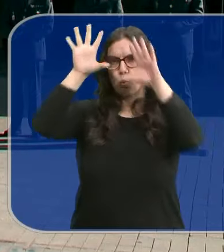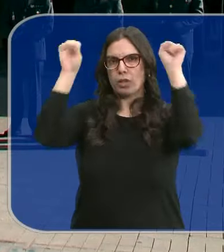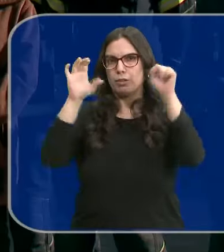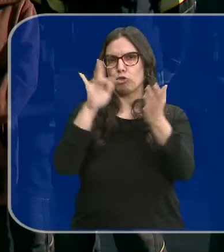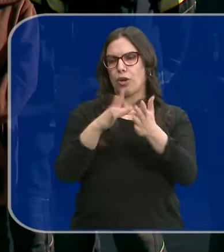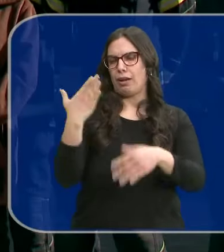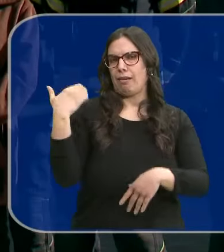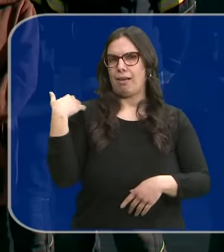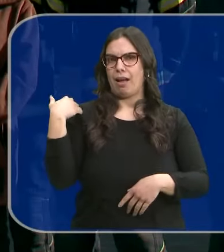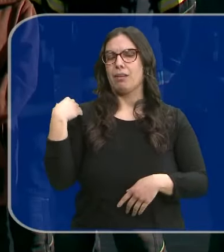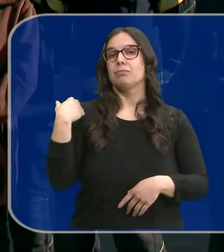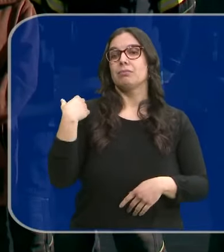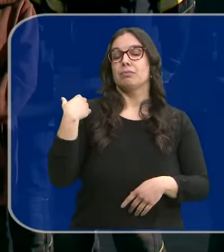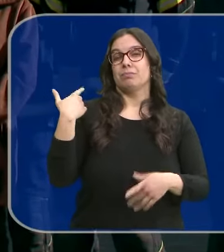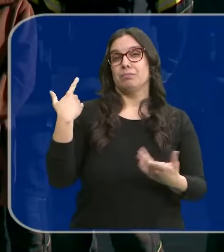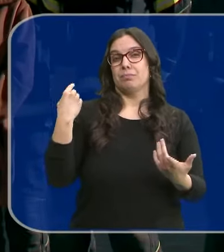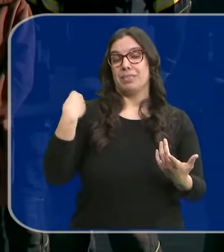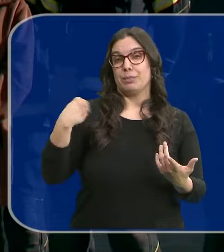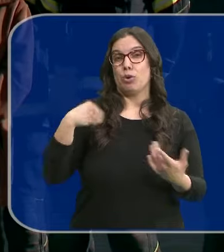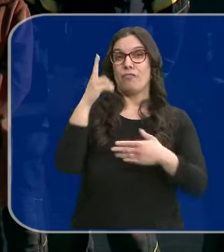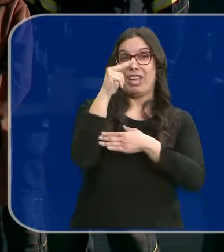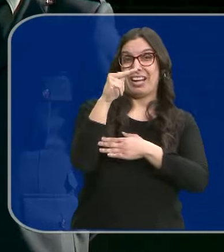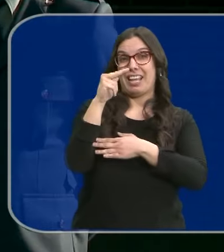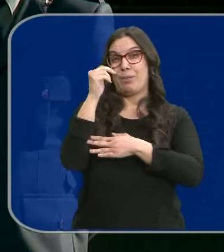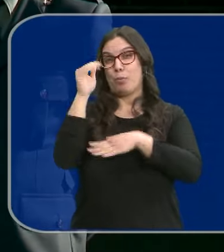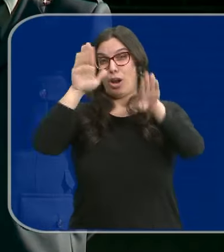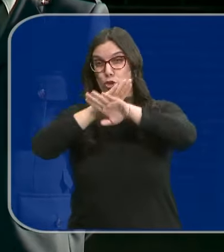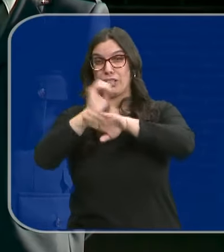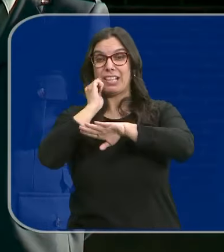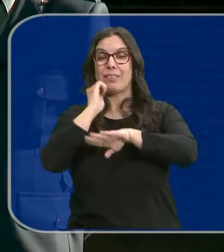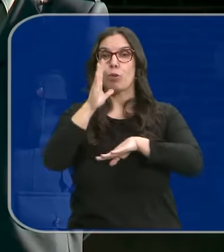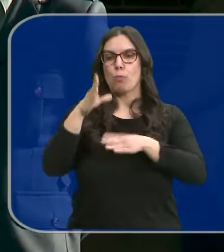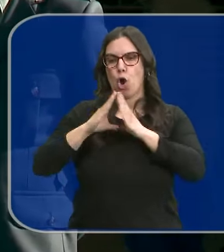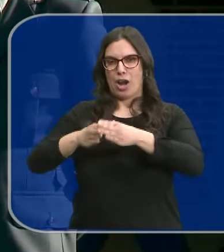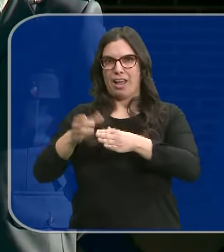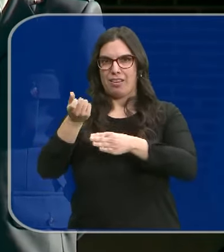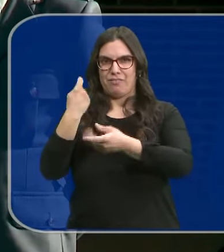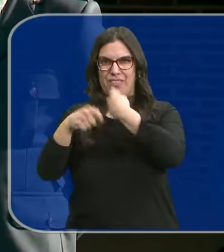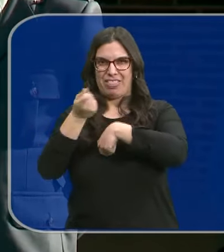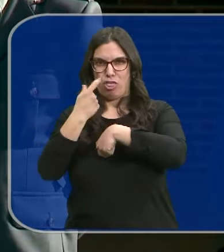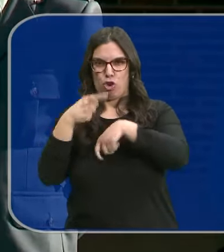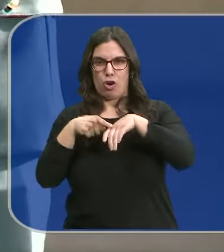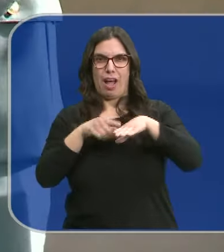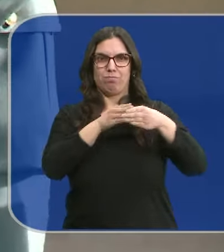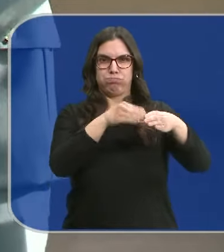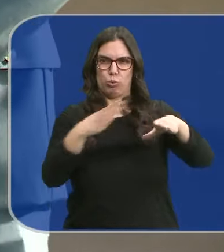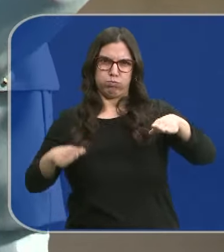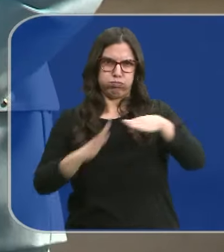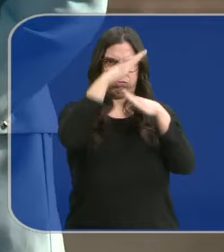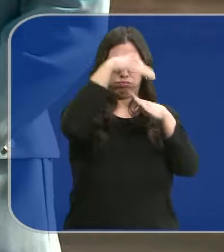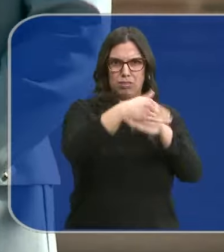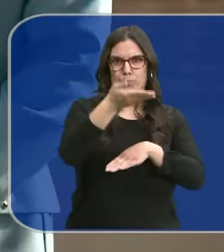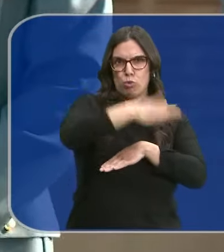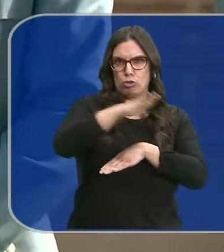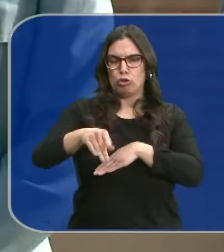que fueron asesinados en la pasada madrugada del viernes al sábado por una narcolancha. Se ha recordado aquí la labor que